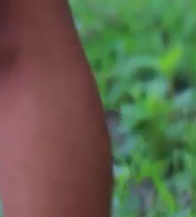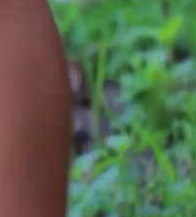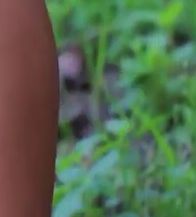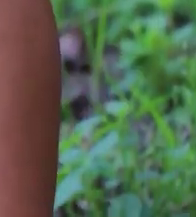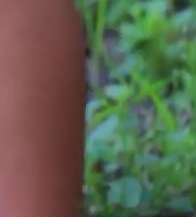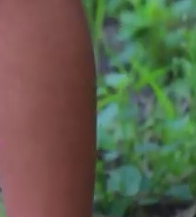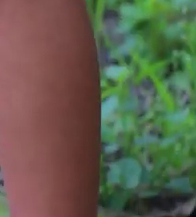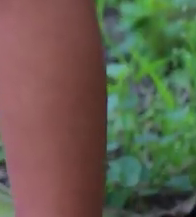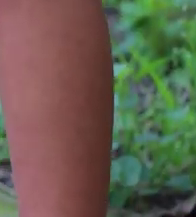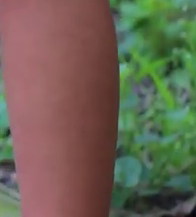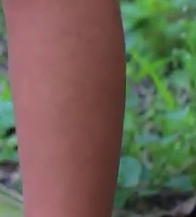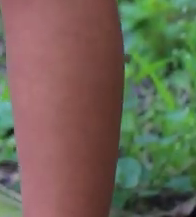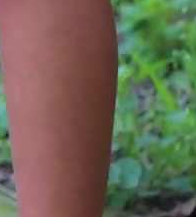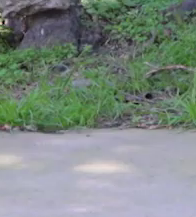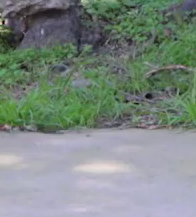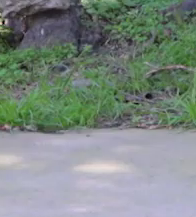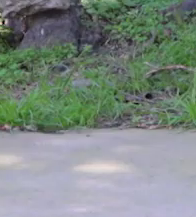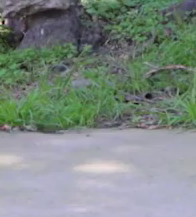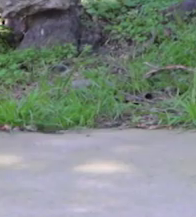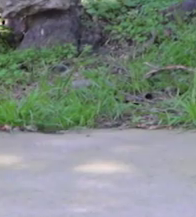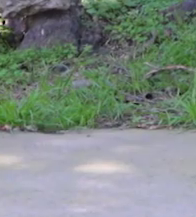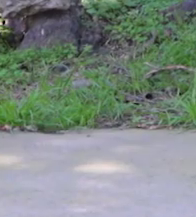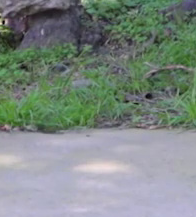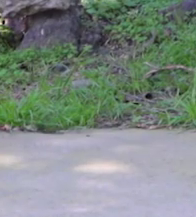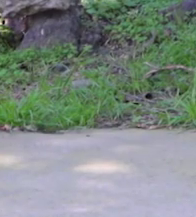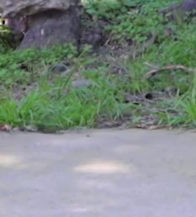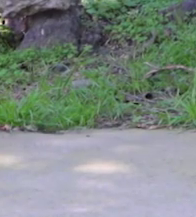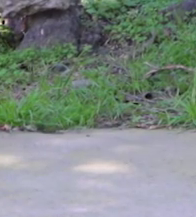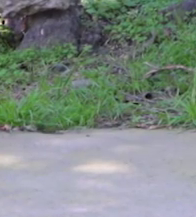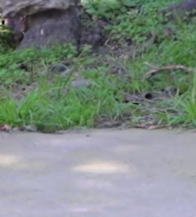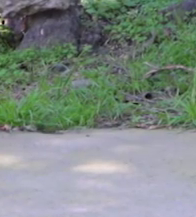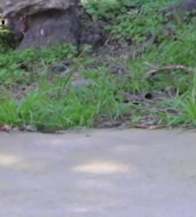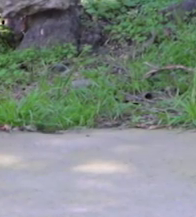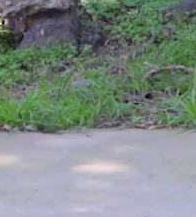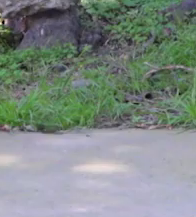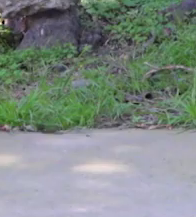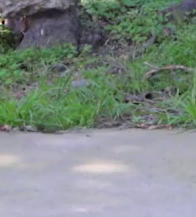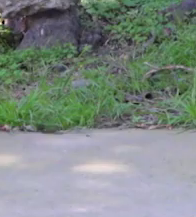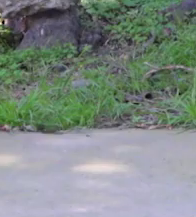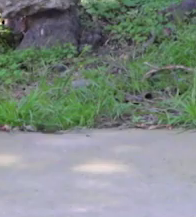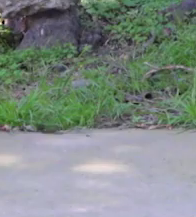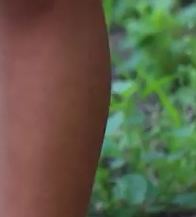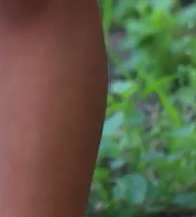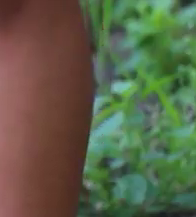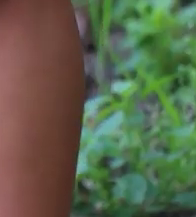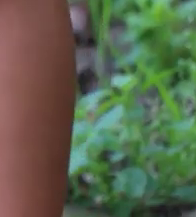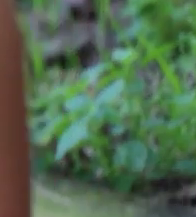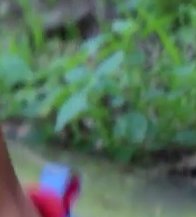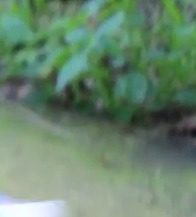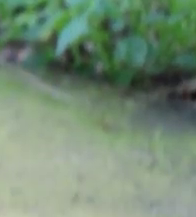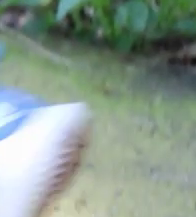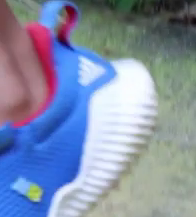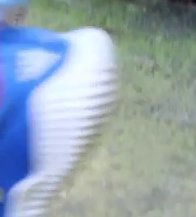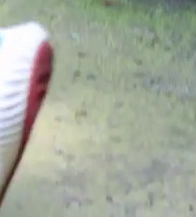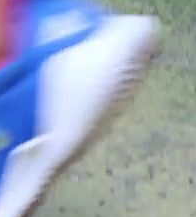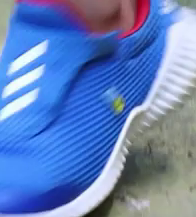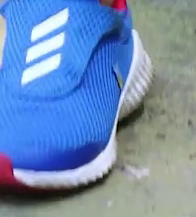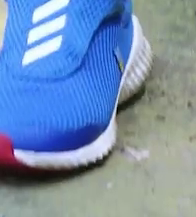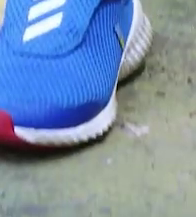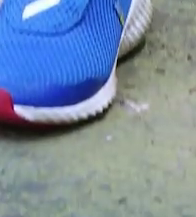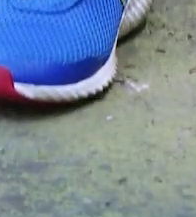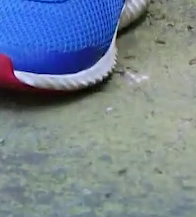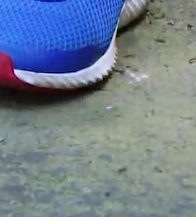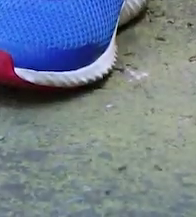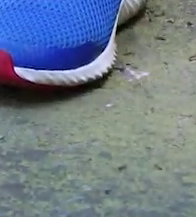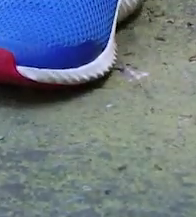Nuevamente. Bien. Exacto. Paramos. Descansamos. Respiramos. Acuérdate de